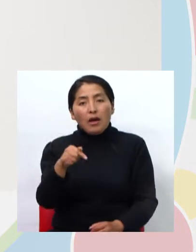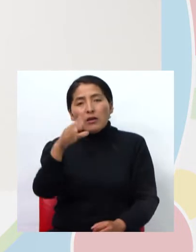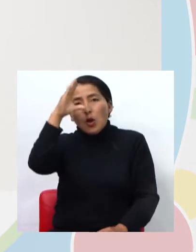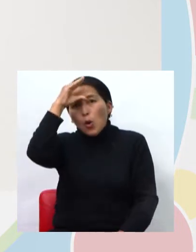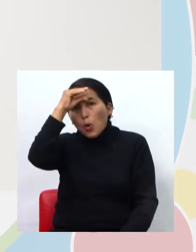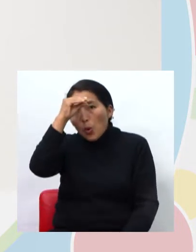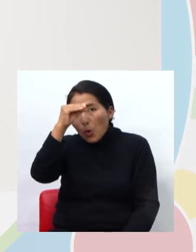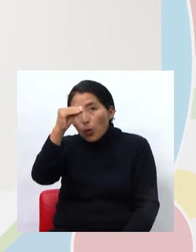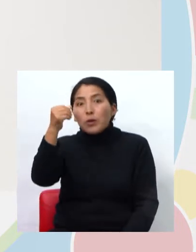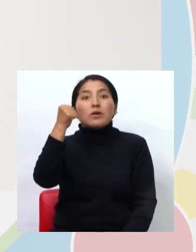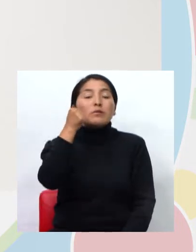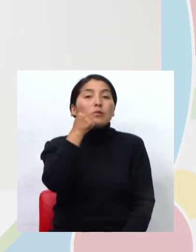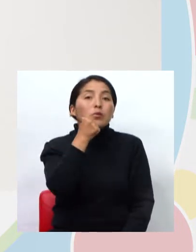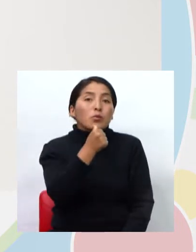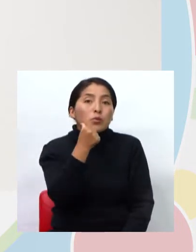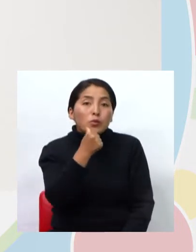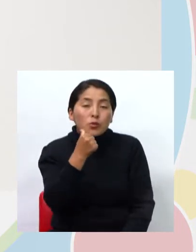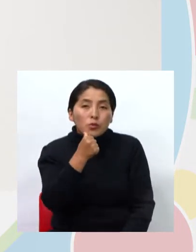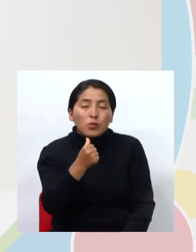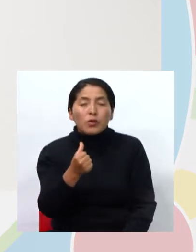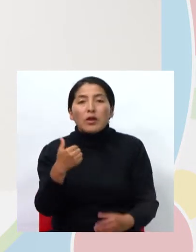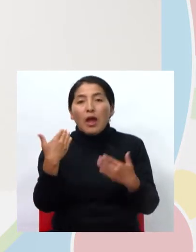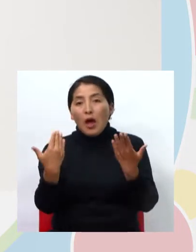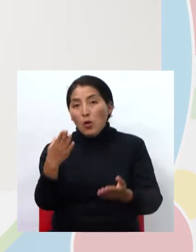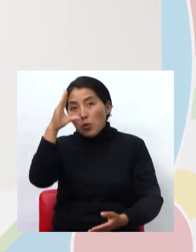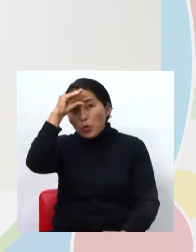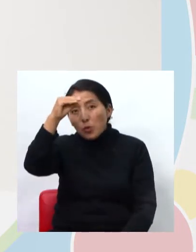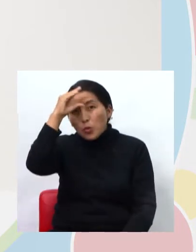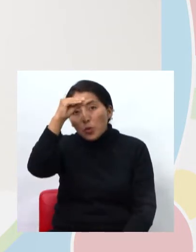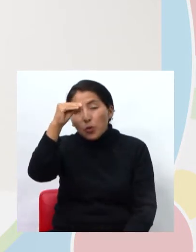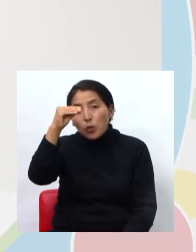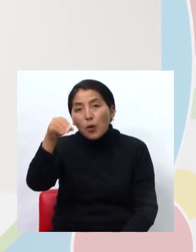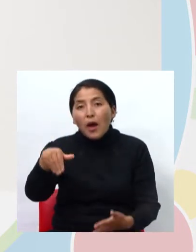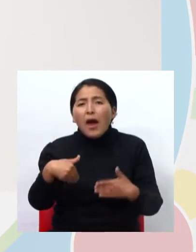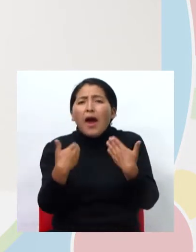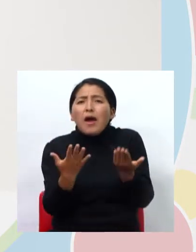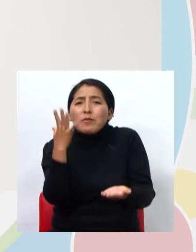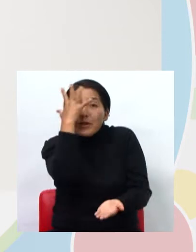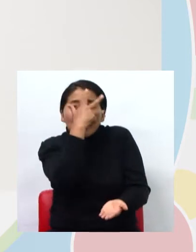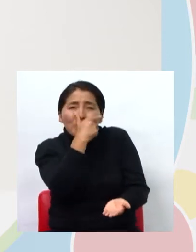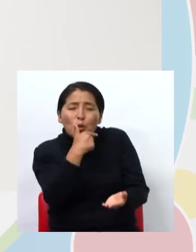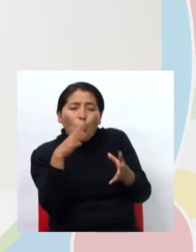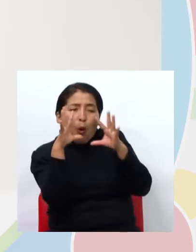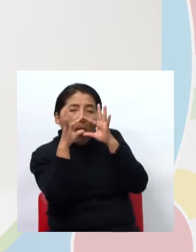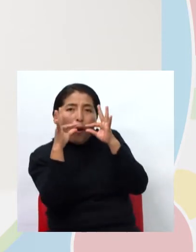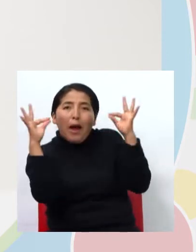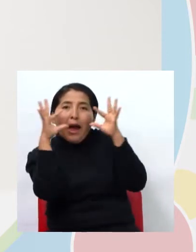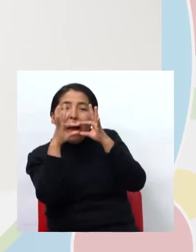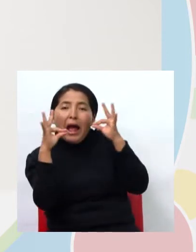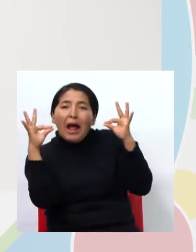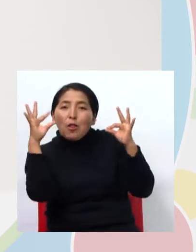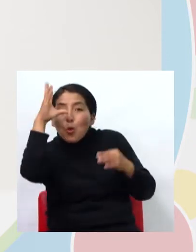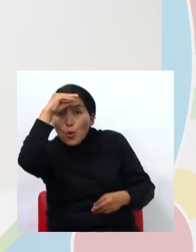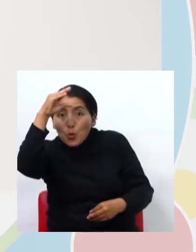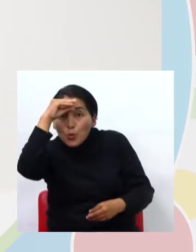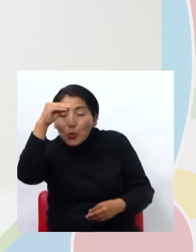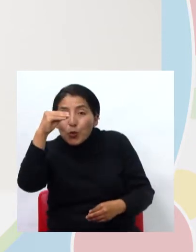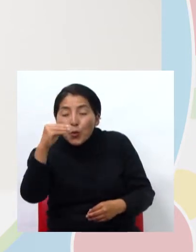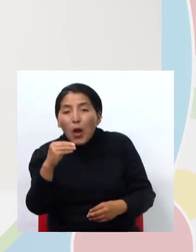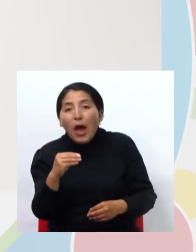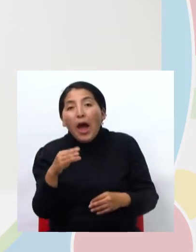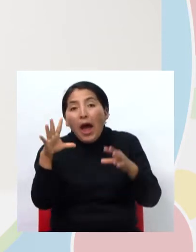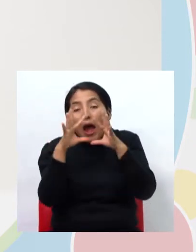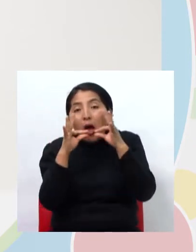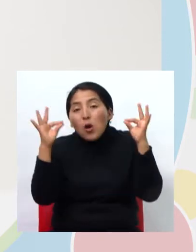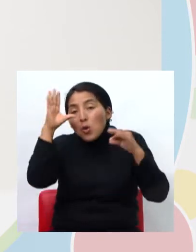femeninos. En masculino, vamos a ver a este lindo gatito. ¿Qué les parece? A ver. Gato,